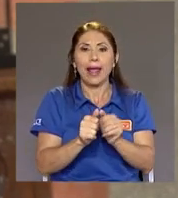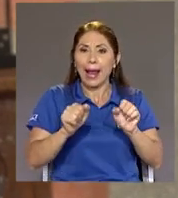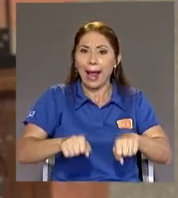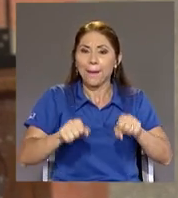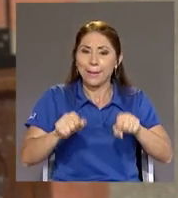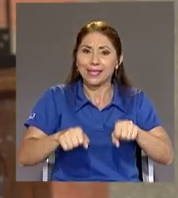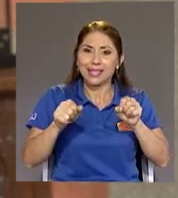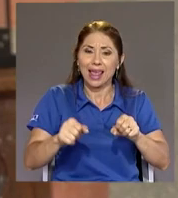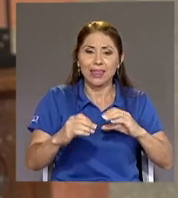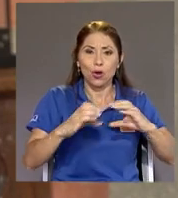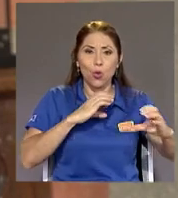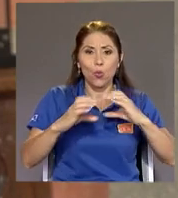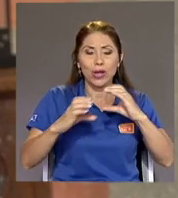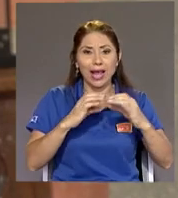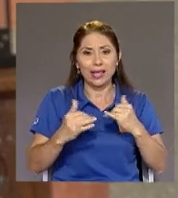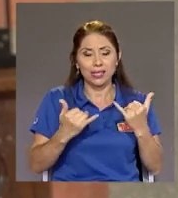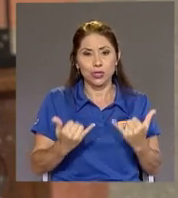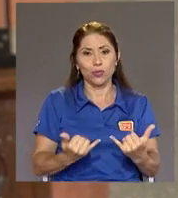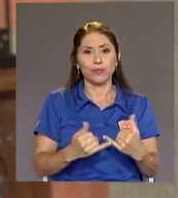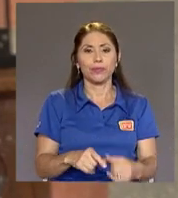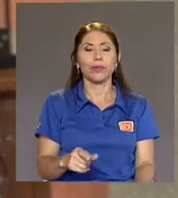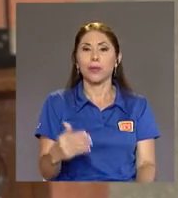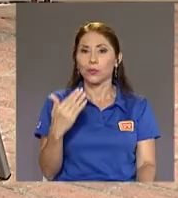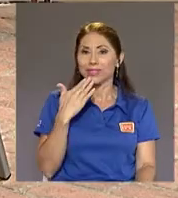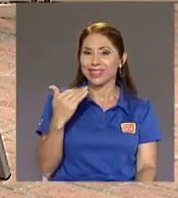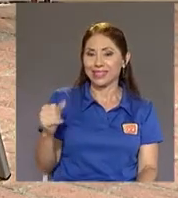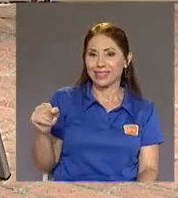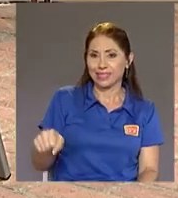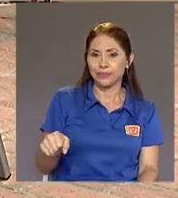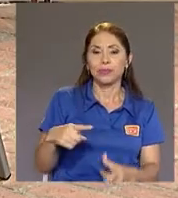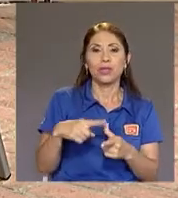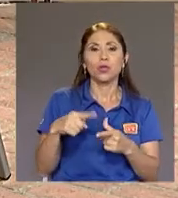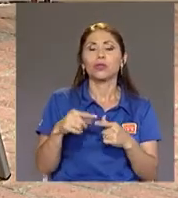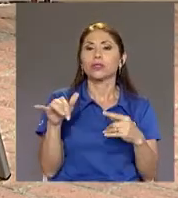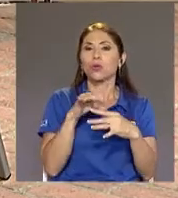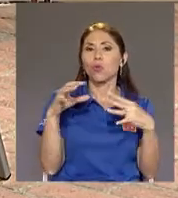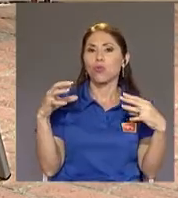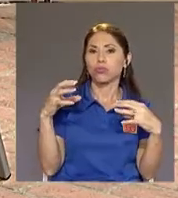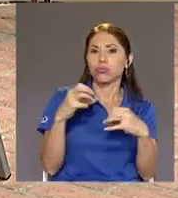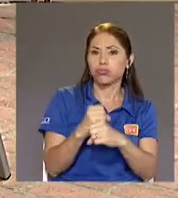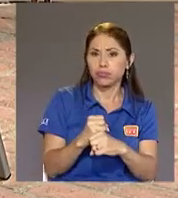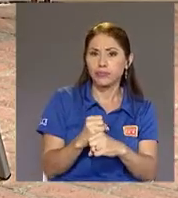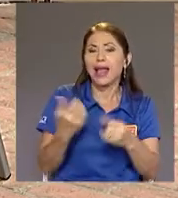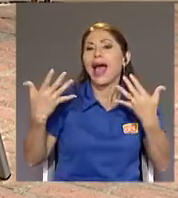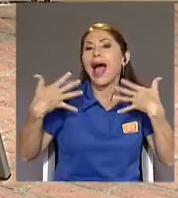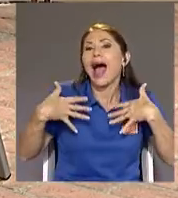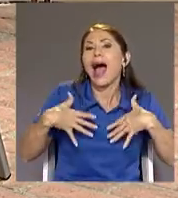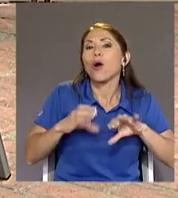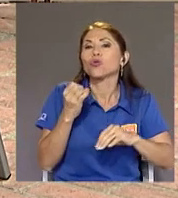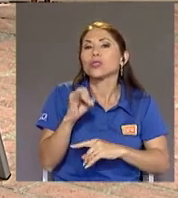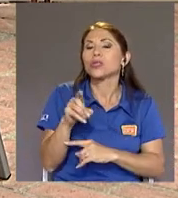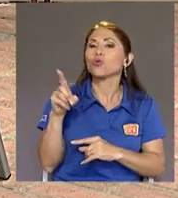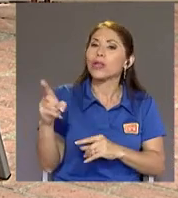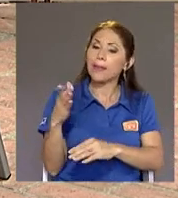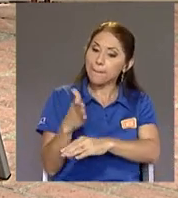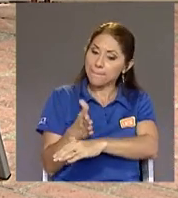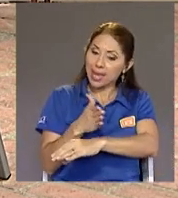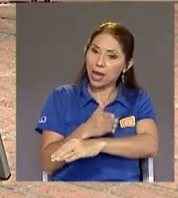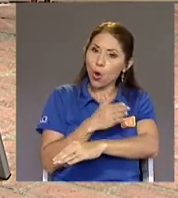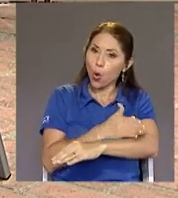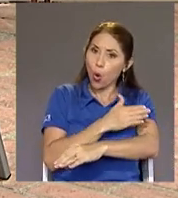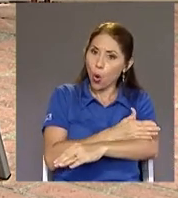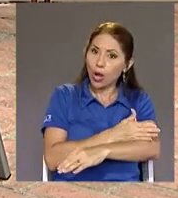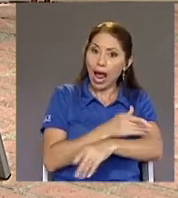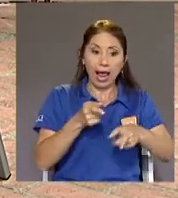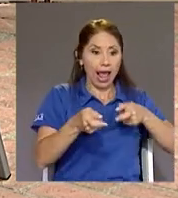Capacidad de comunicación Que está teniendo Muchas gracias Entonces En resumen Aun si usted Mejora La eficiencia